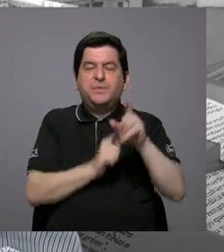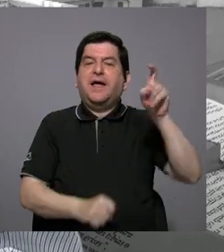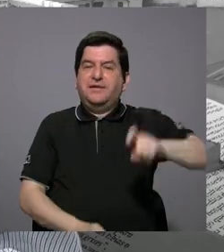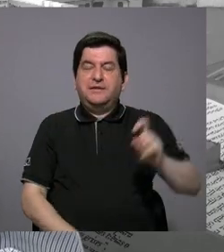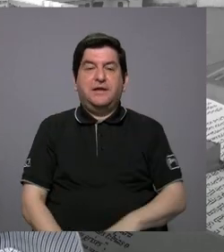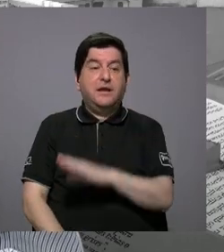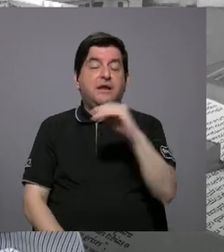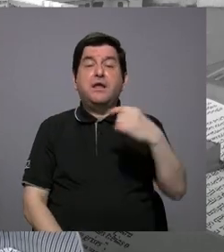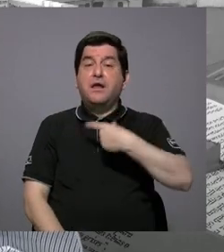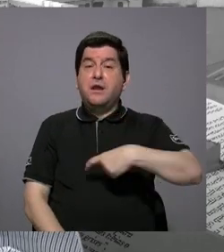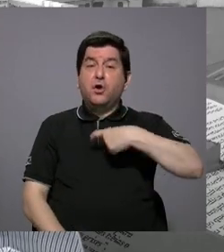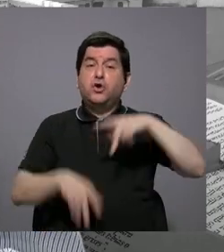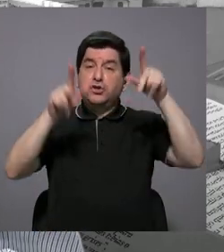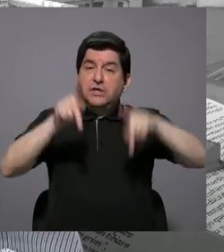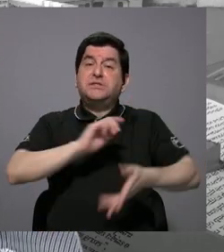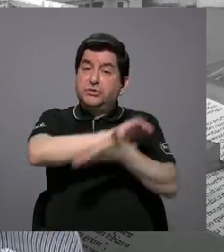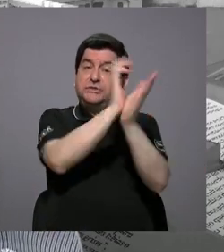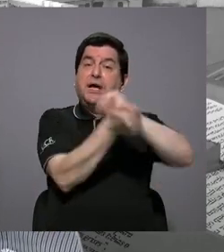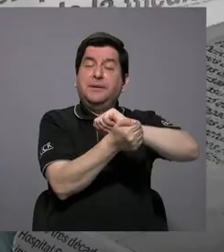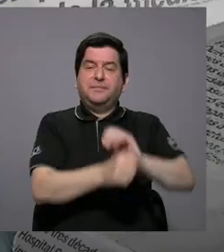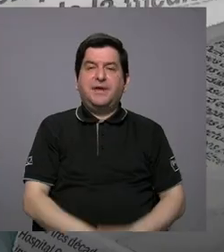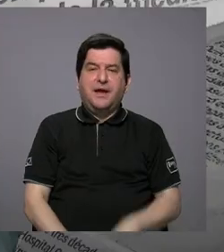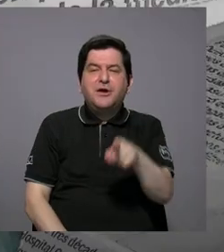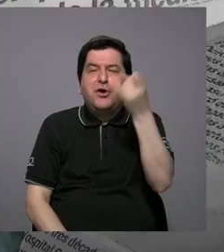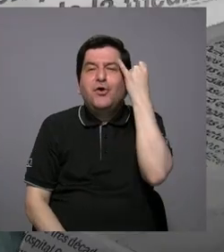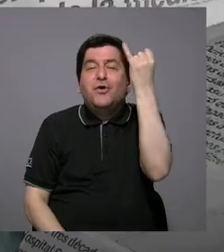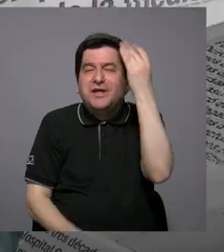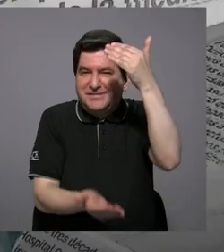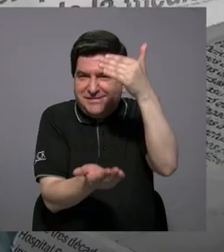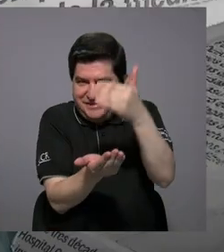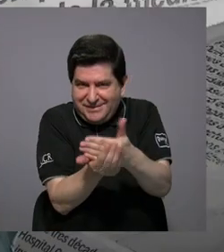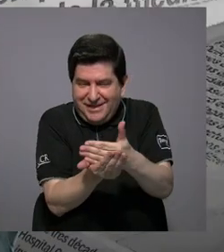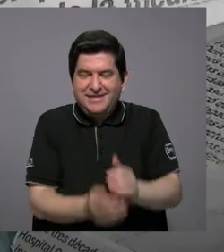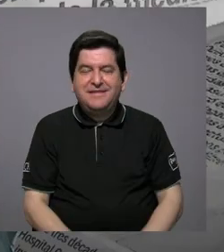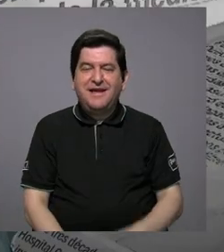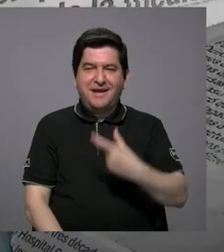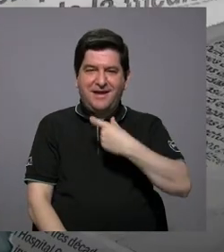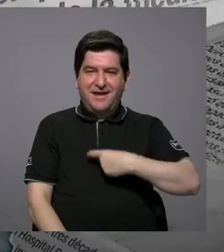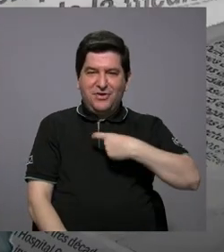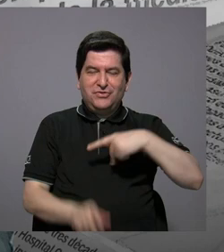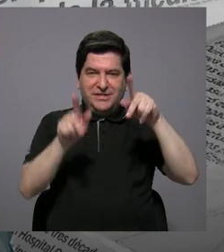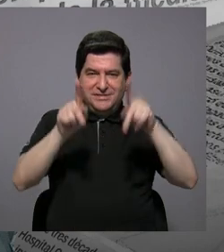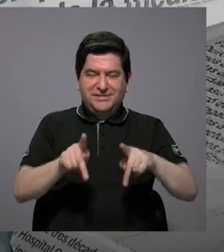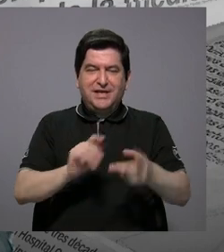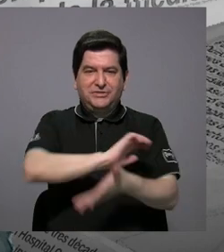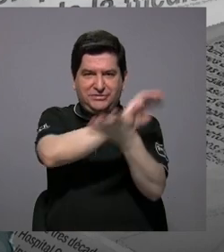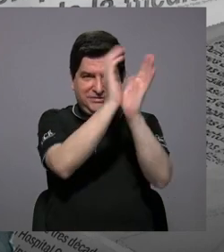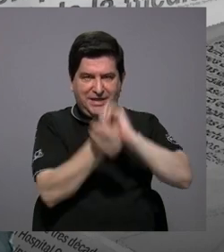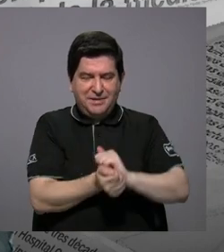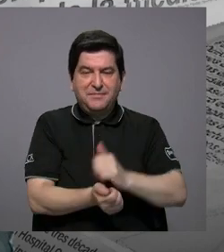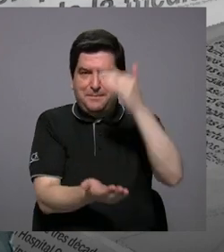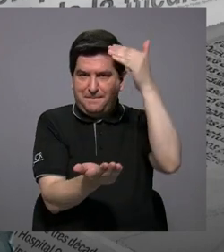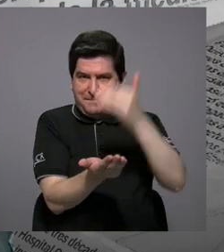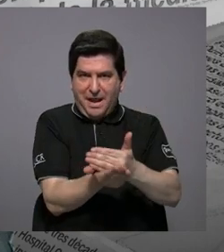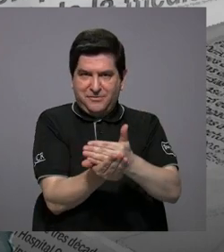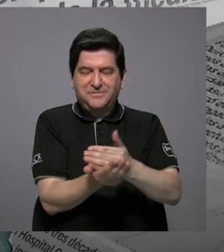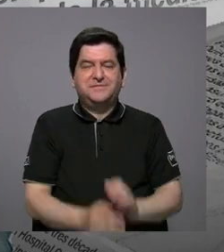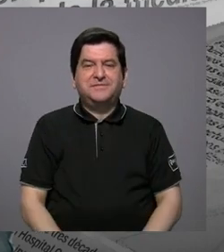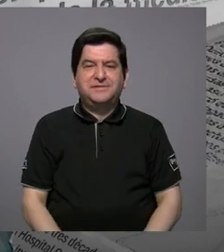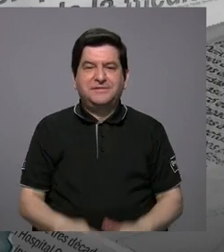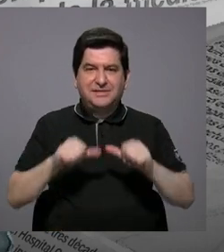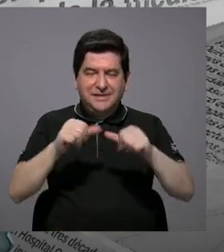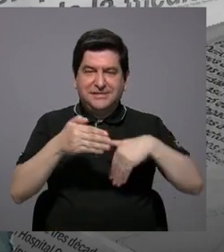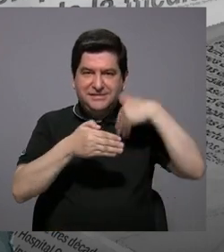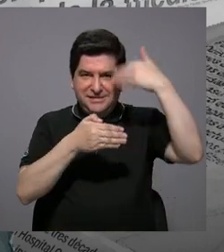¿verdad? Y las aspiraciones de la gente cambian. Quedémonos con eso, don Rosendo. Sí, señor. aspiraciones de la gente cambian. Vamos a hacer una pausa y